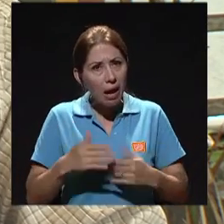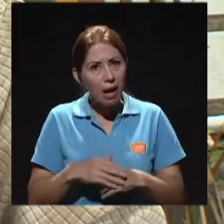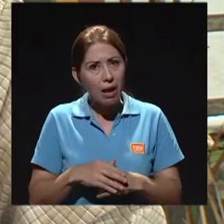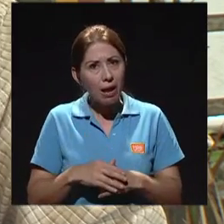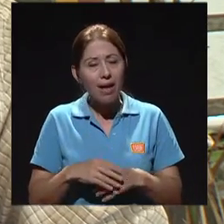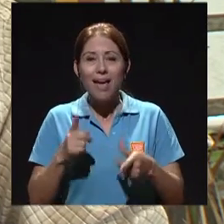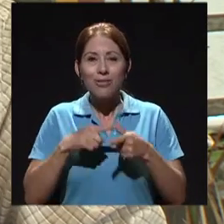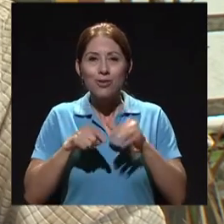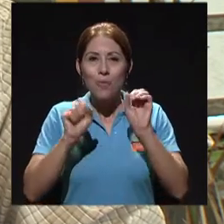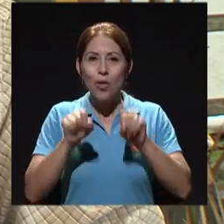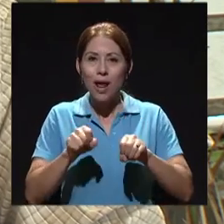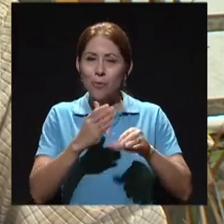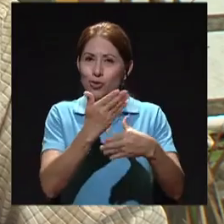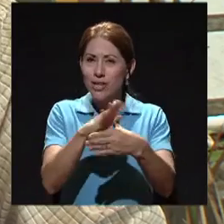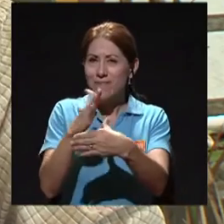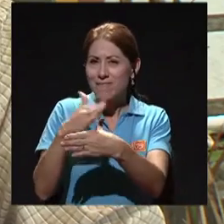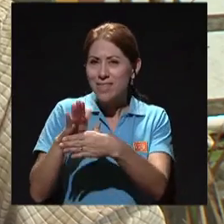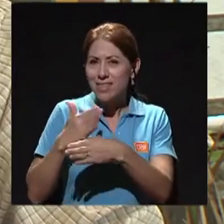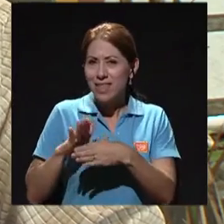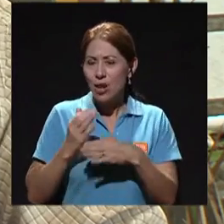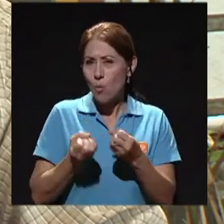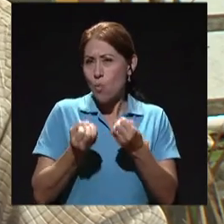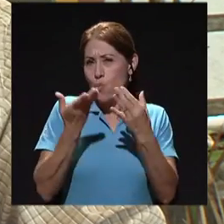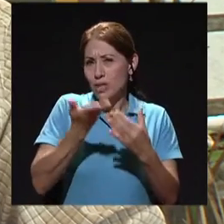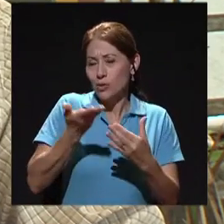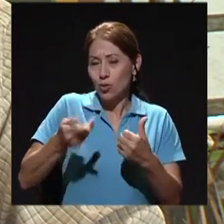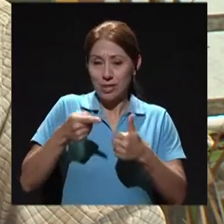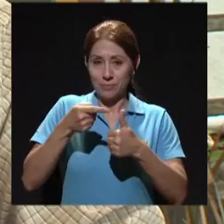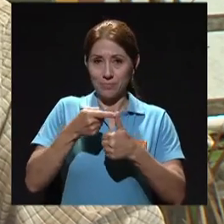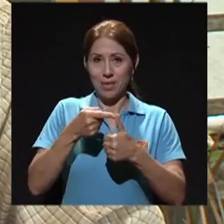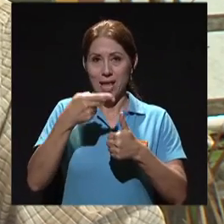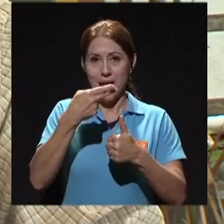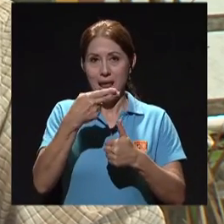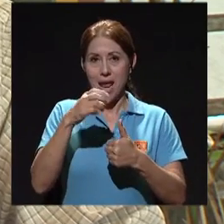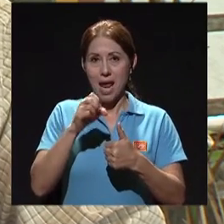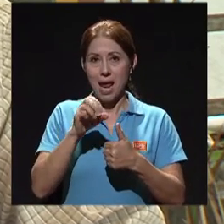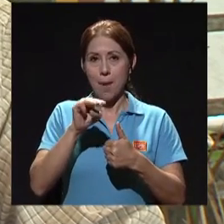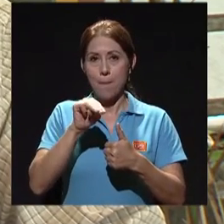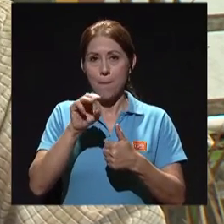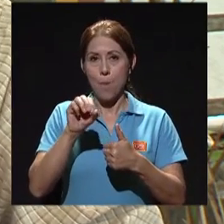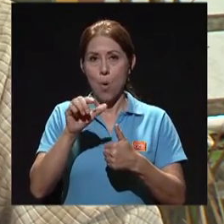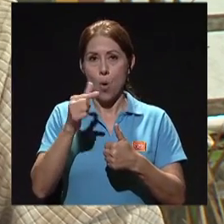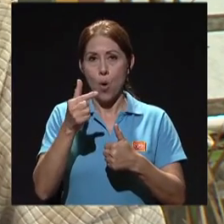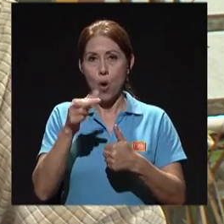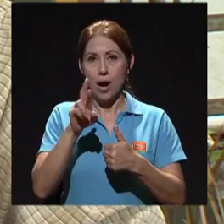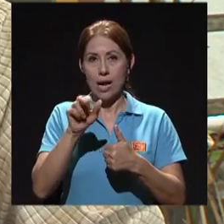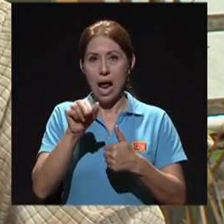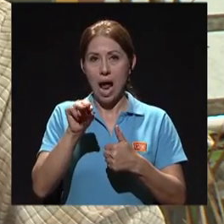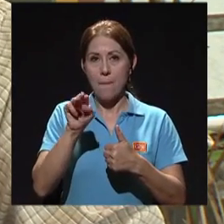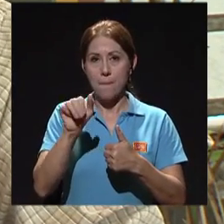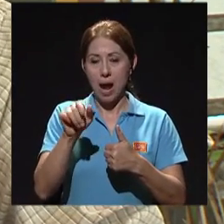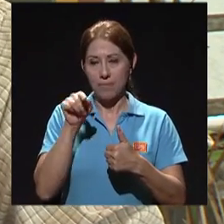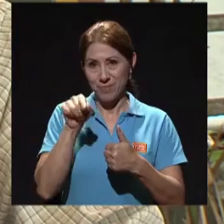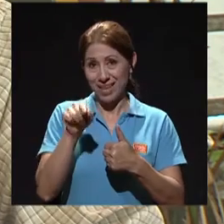Y entonces podríamos dividirlo en un montón de cosas, desde lo que se llama el hemograma, que es uno de los exámenes